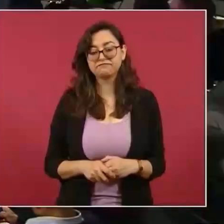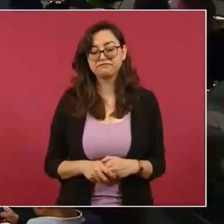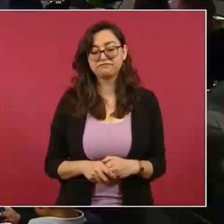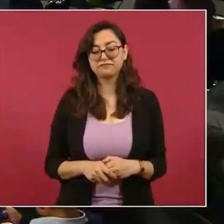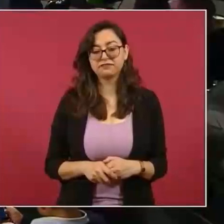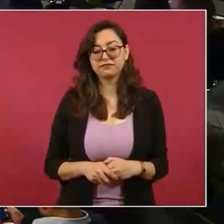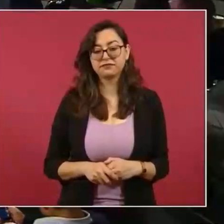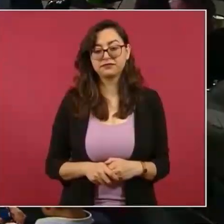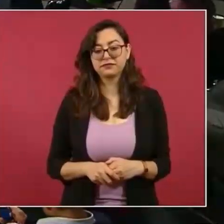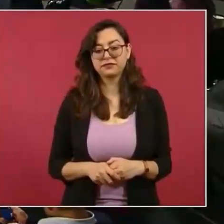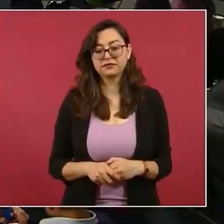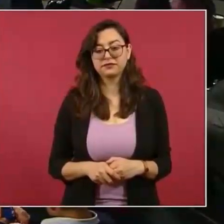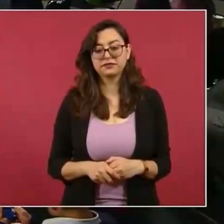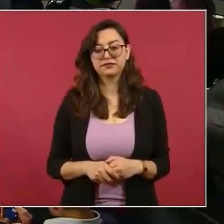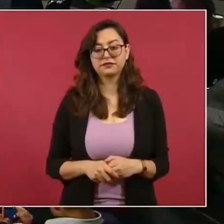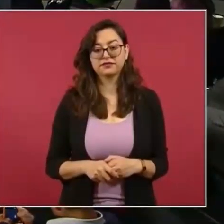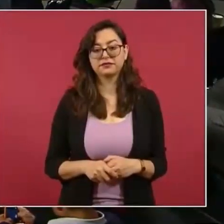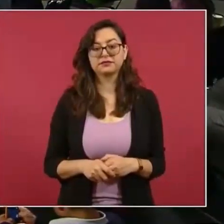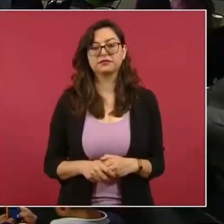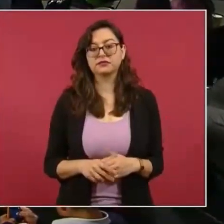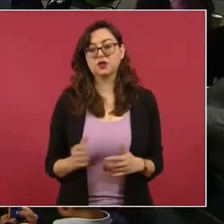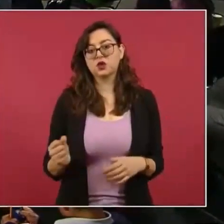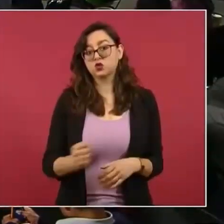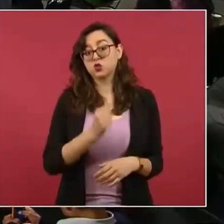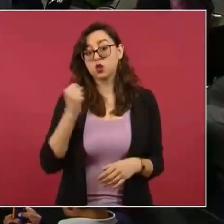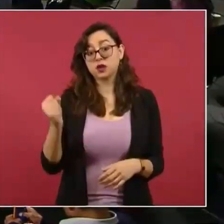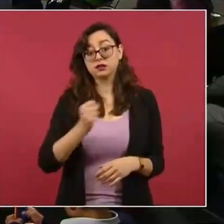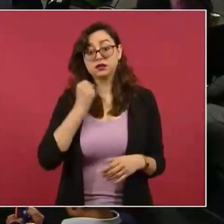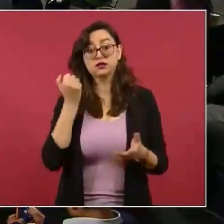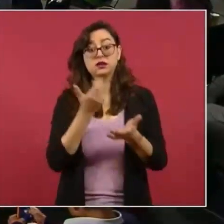afortunadamente están las redes sociales